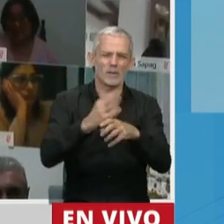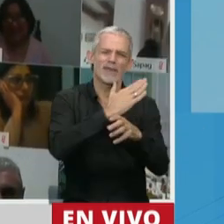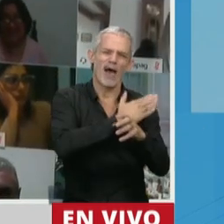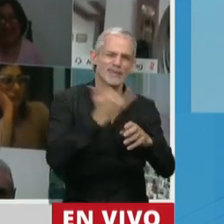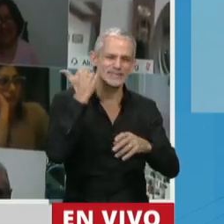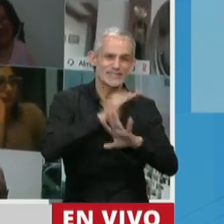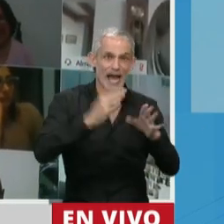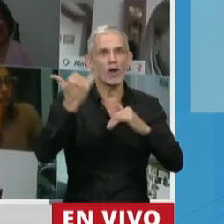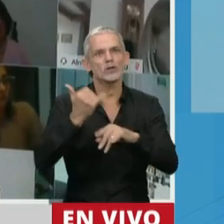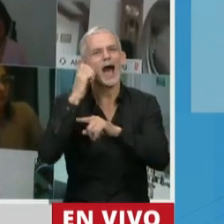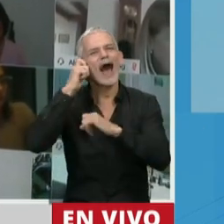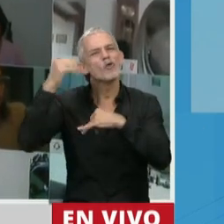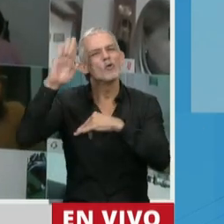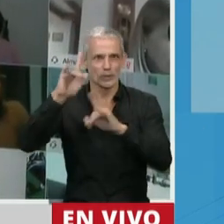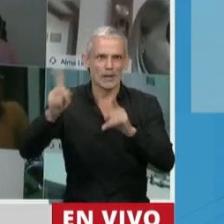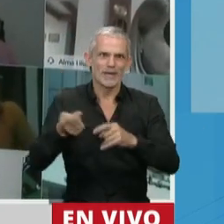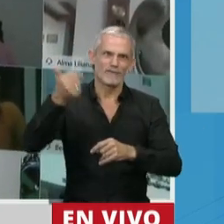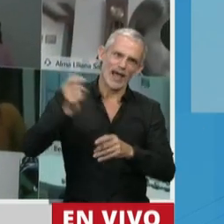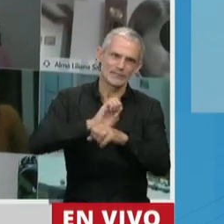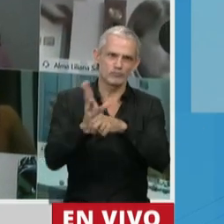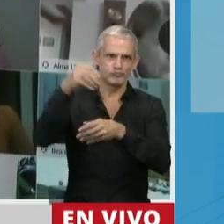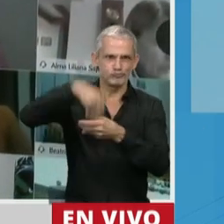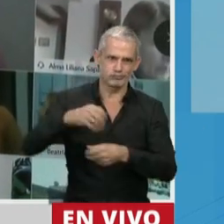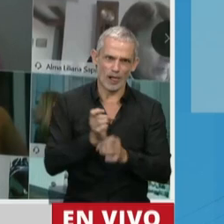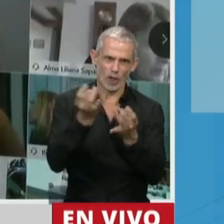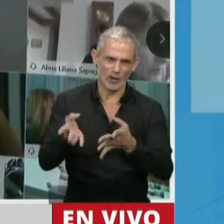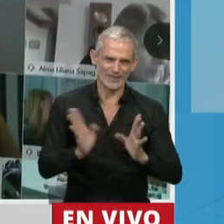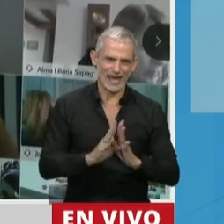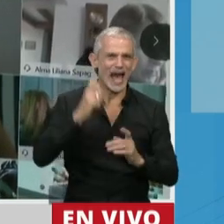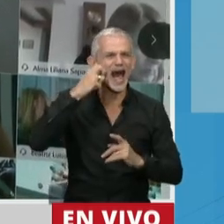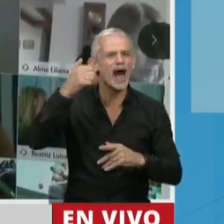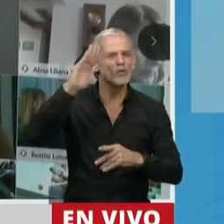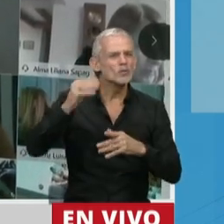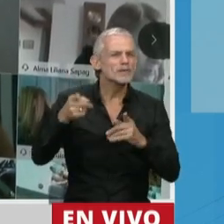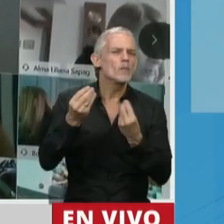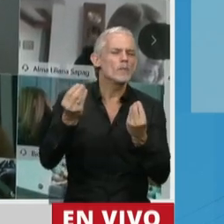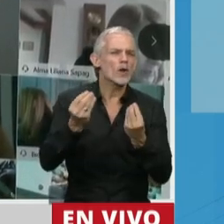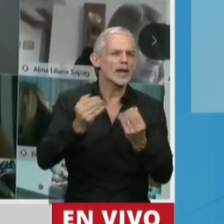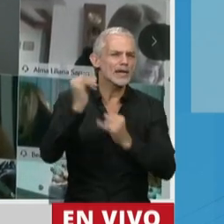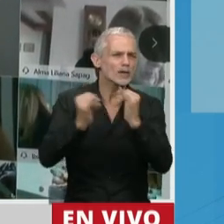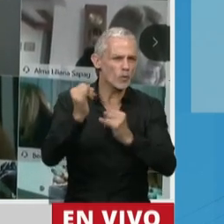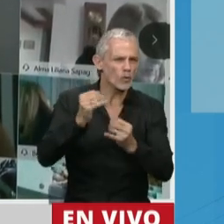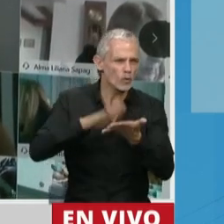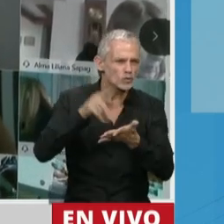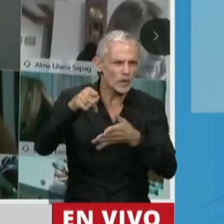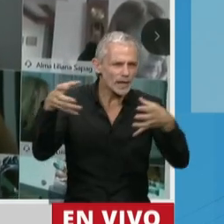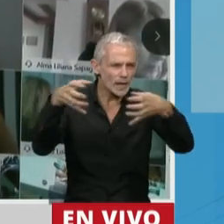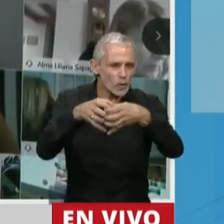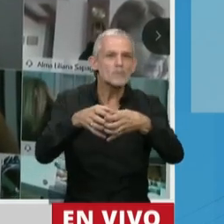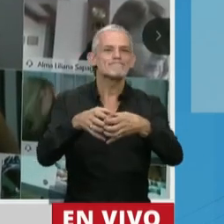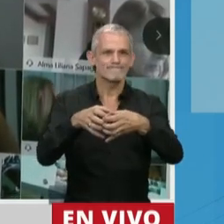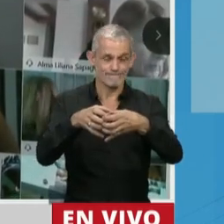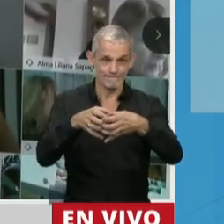crónicas y nuestros adultos mayores. Y estoy hablando de adultos mayores, señor Presidente, y ahí quisiera terminar